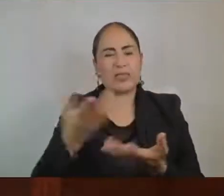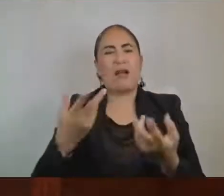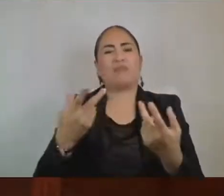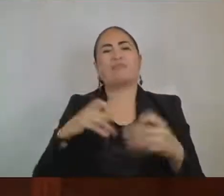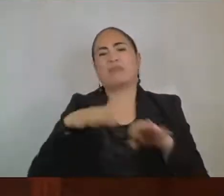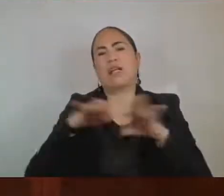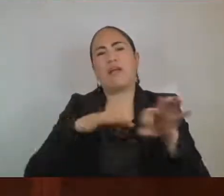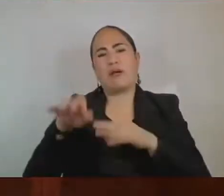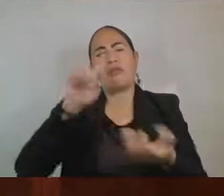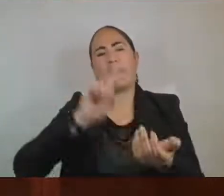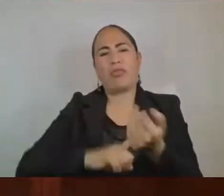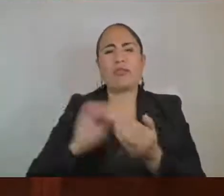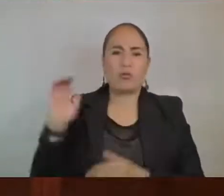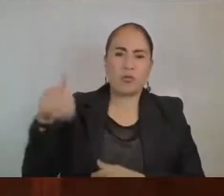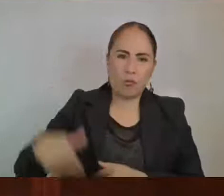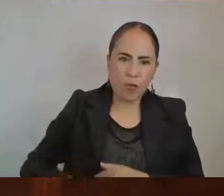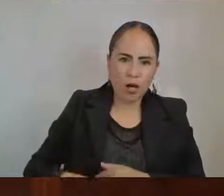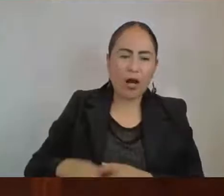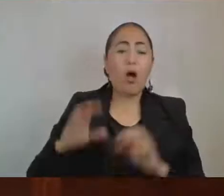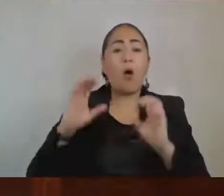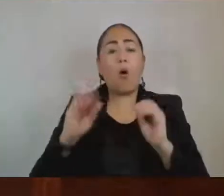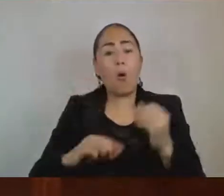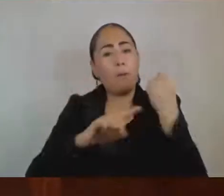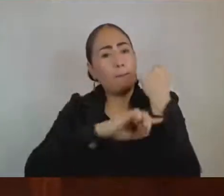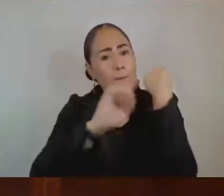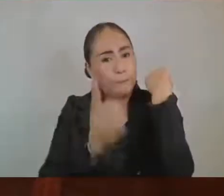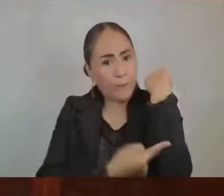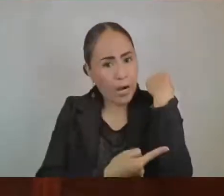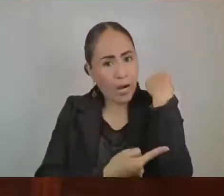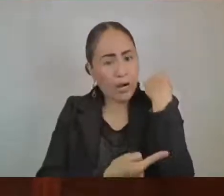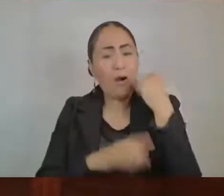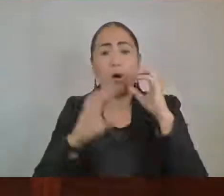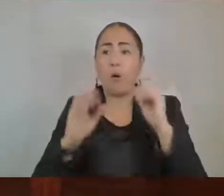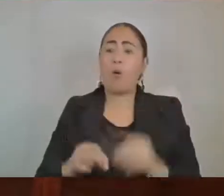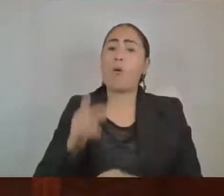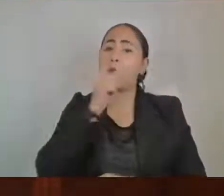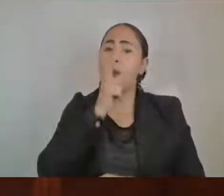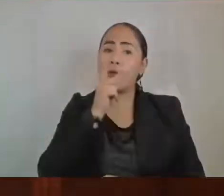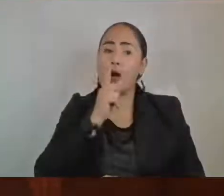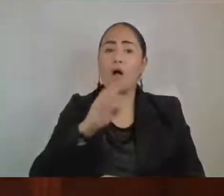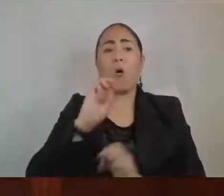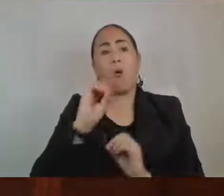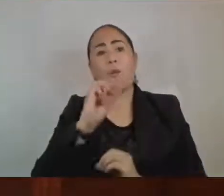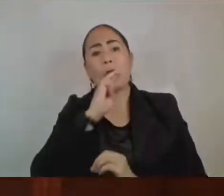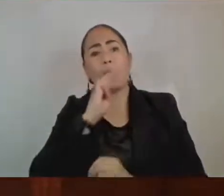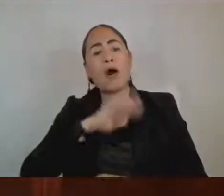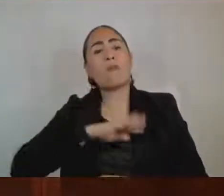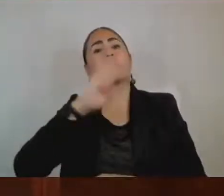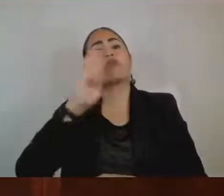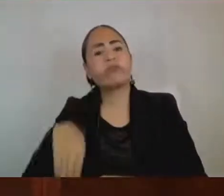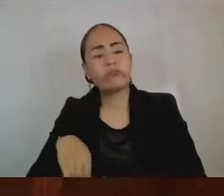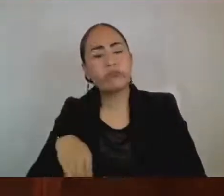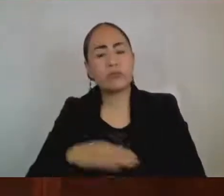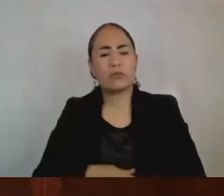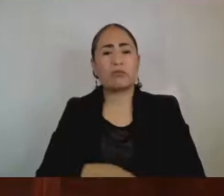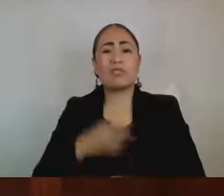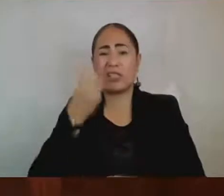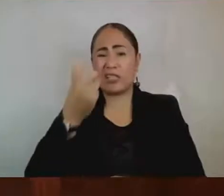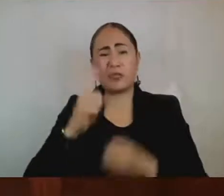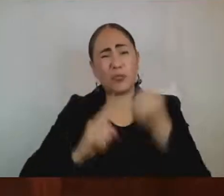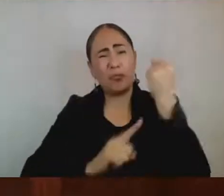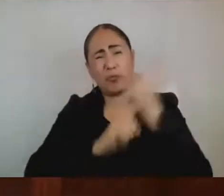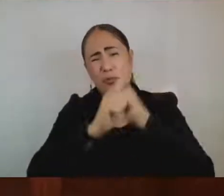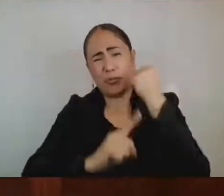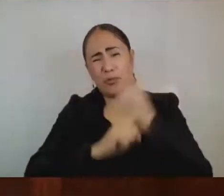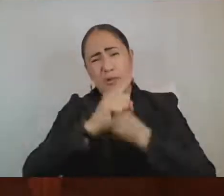o pérdida del sostén de familia. Una vez expresado lo anterior, debemos alzar la voz frente a las muchas problemáticas que envuelven